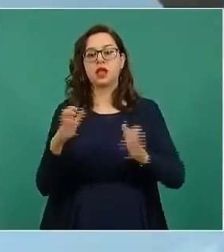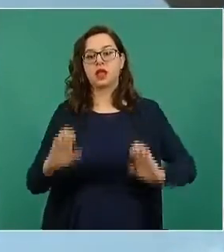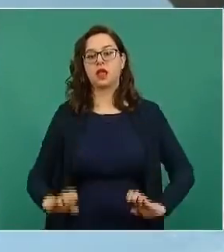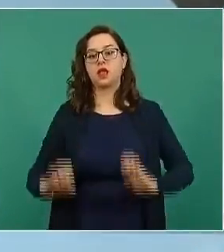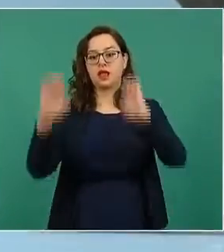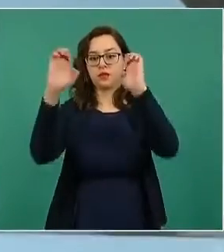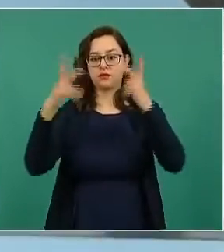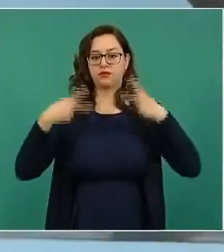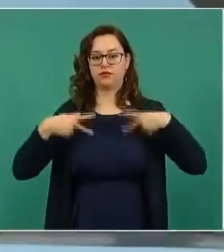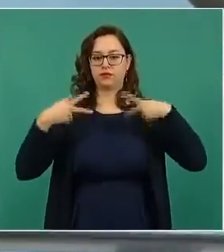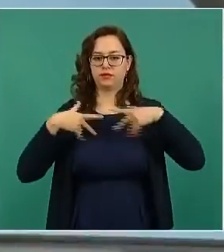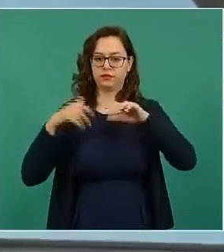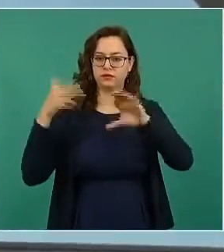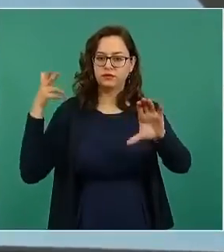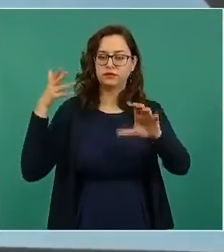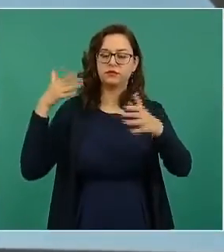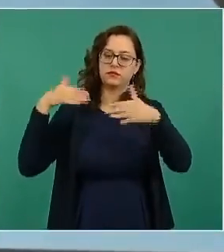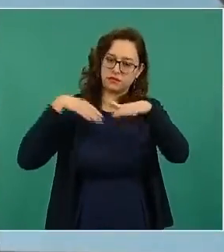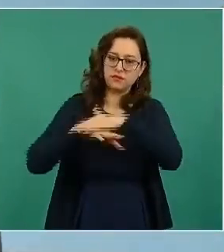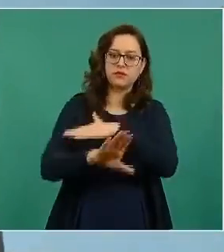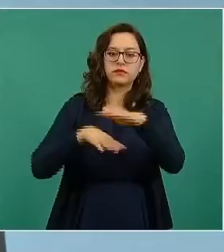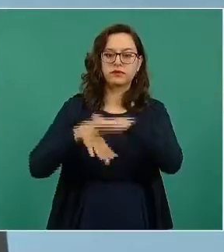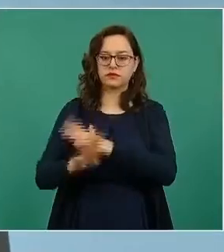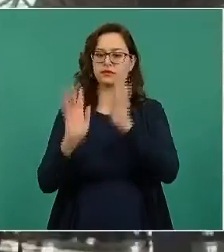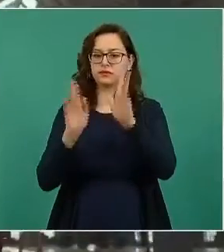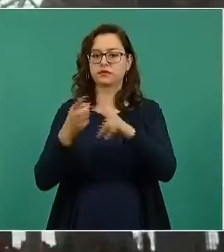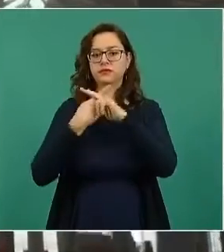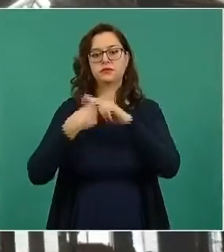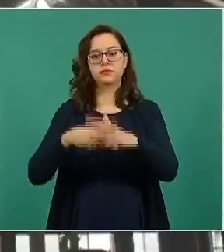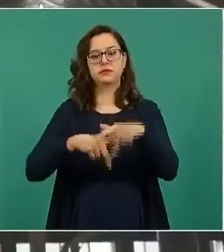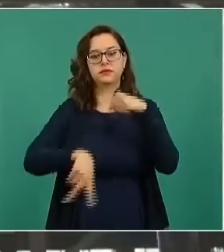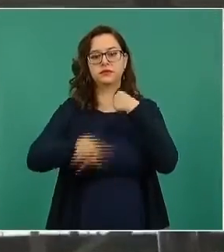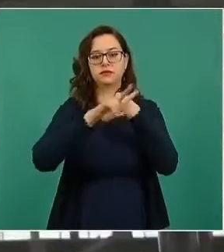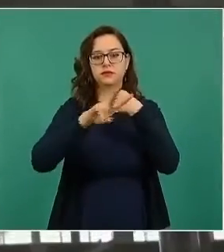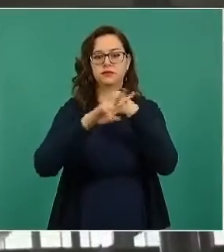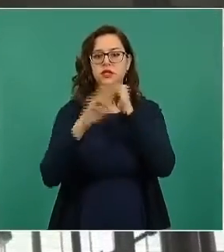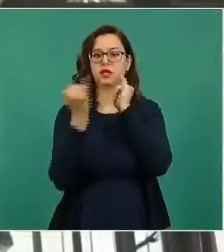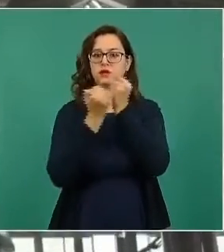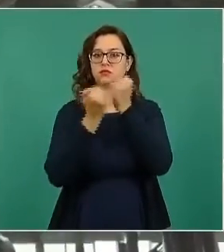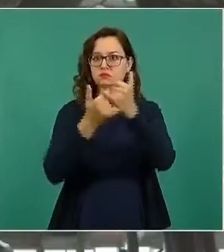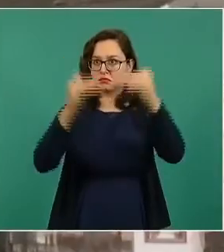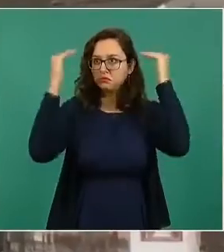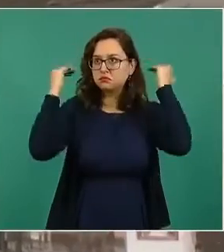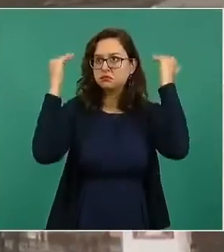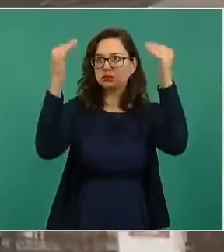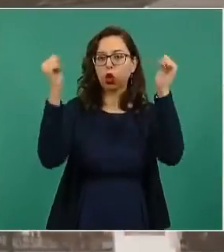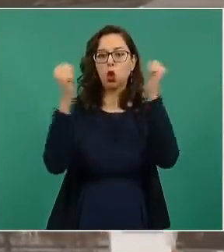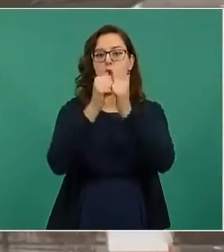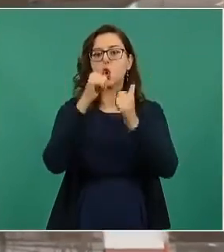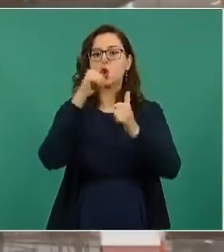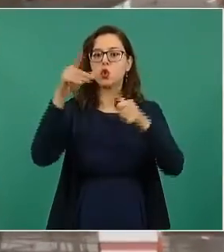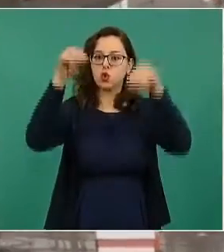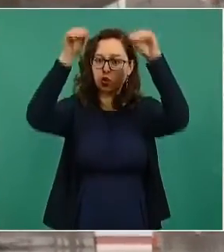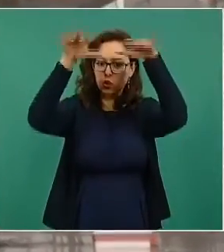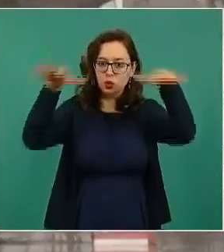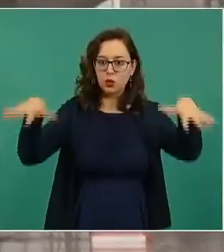se trabaja la colocación de muros de vidrio insulado en fachada y domos traslúcidos de la cubierta aligerada. El montaje de estructura metálica en